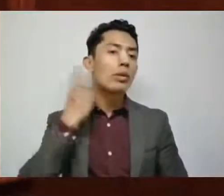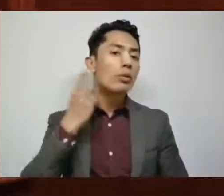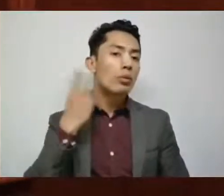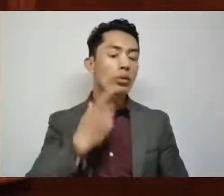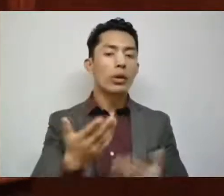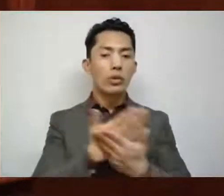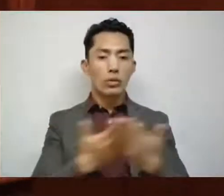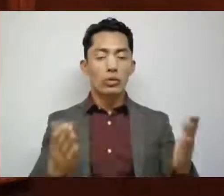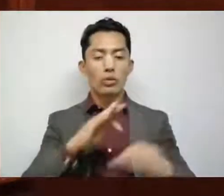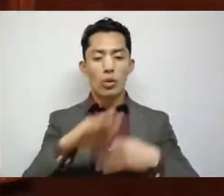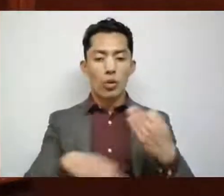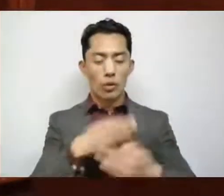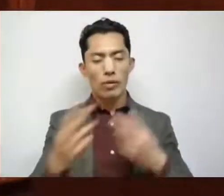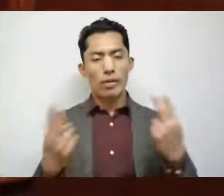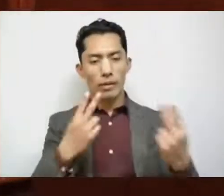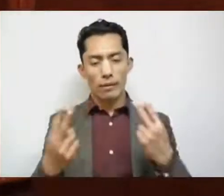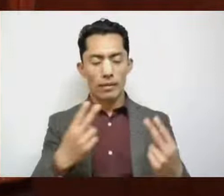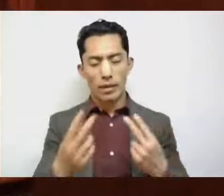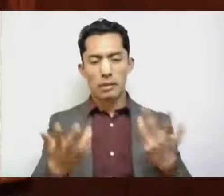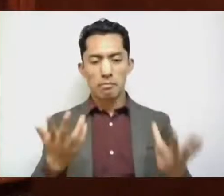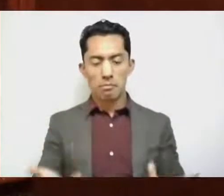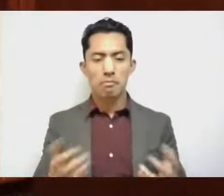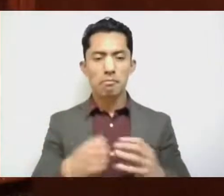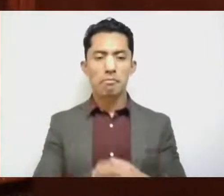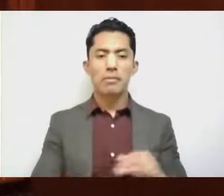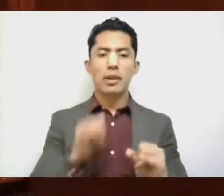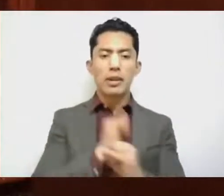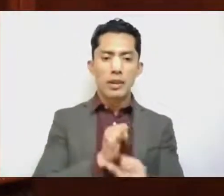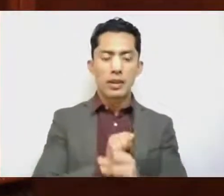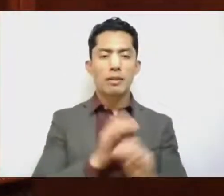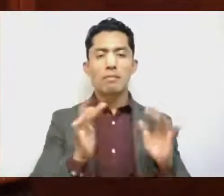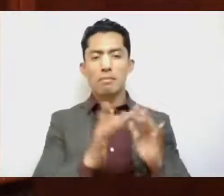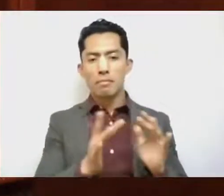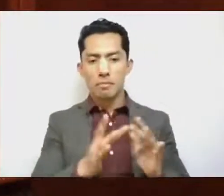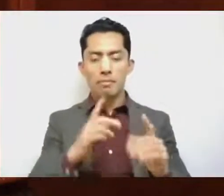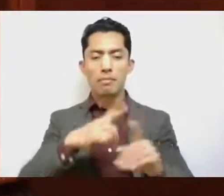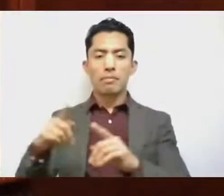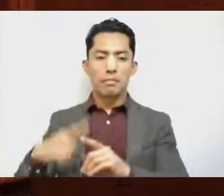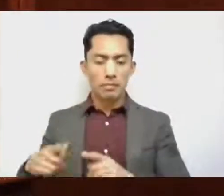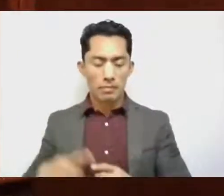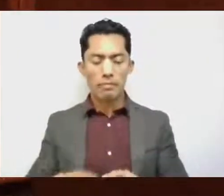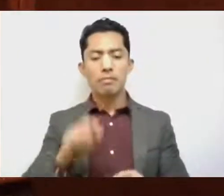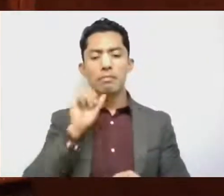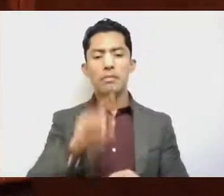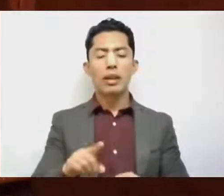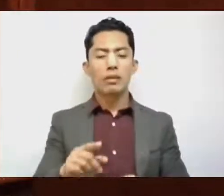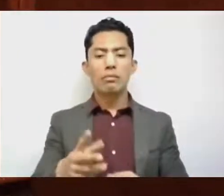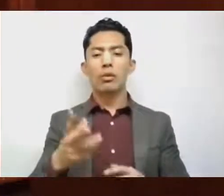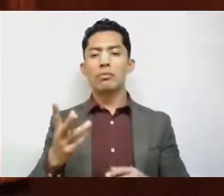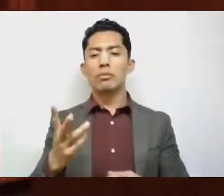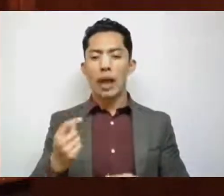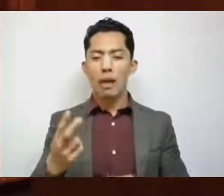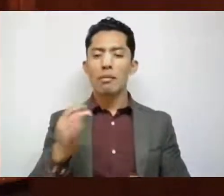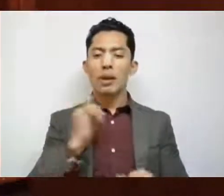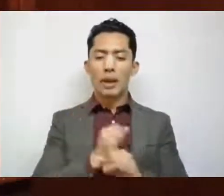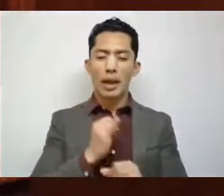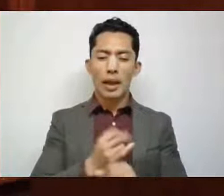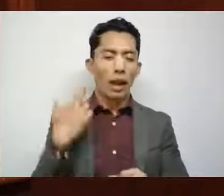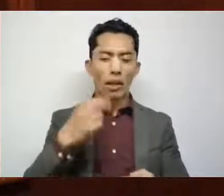todos los que nos siguen por los medios digitales y también a nuestros medios de comunicación, muchas gracias.